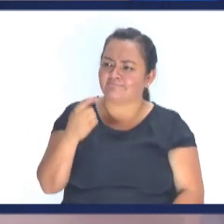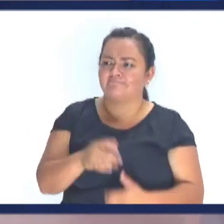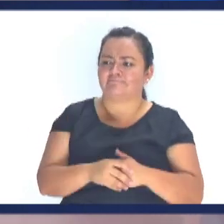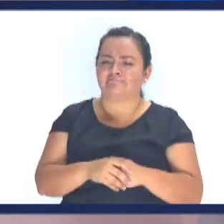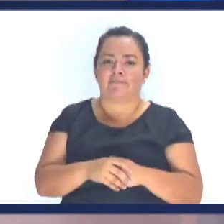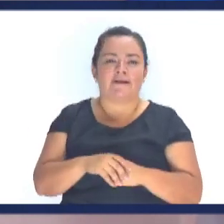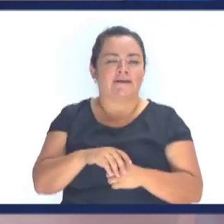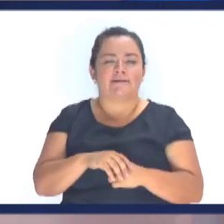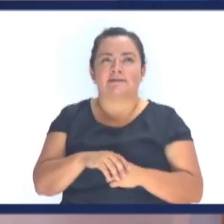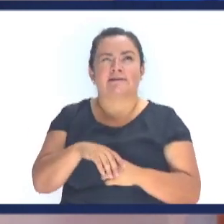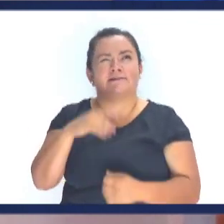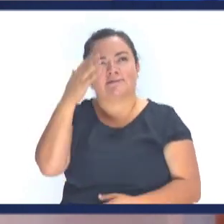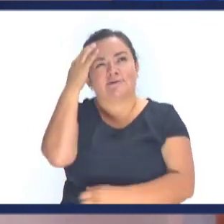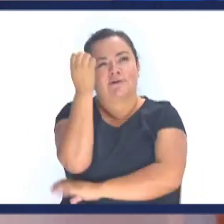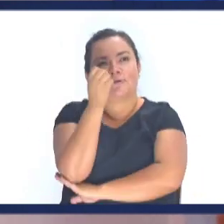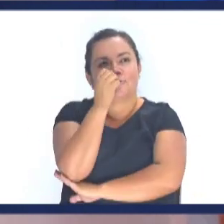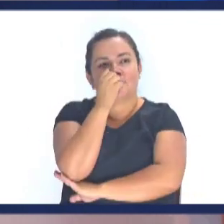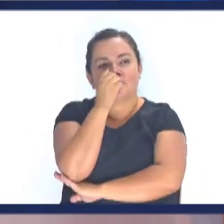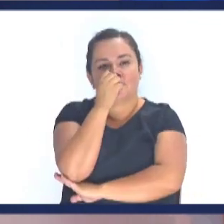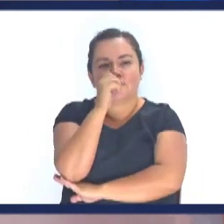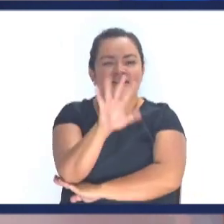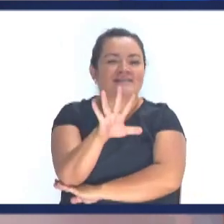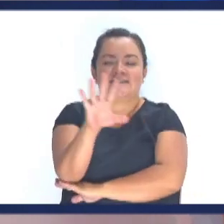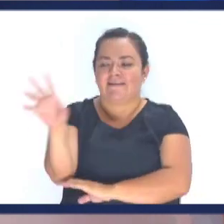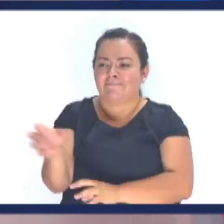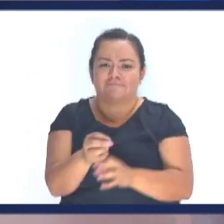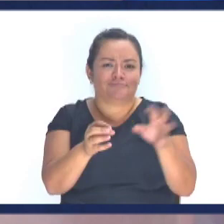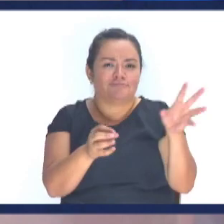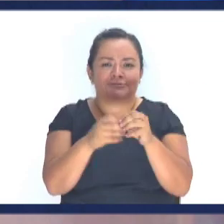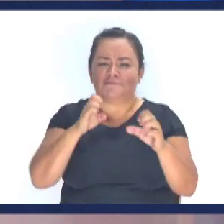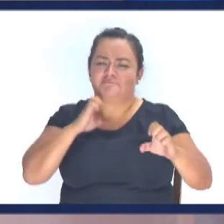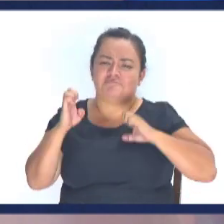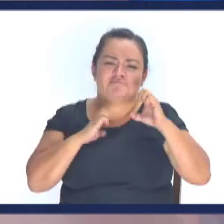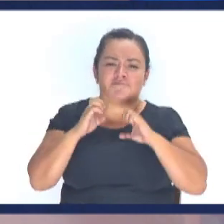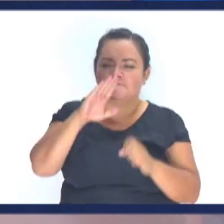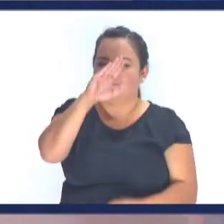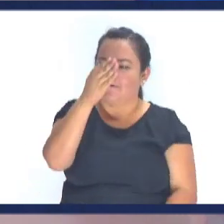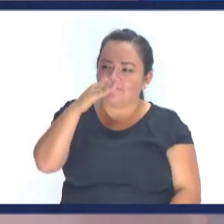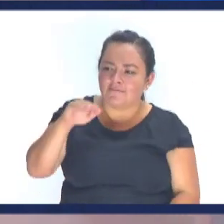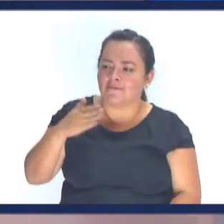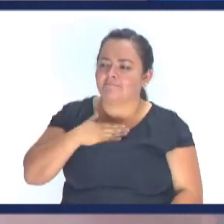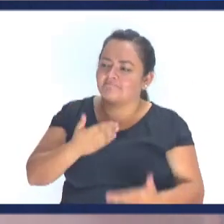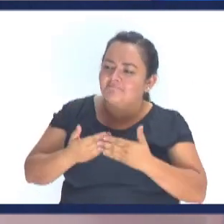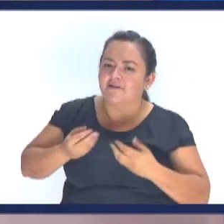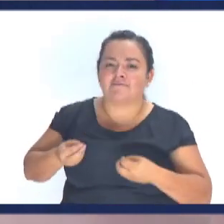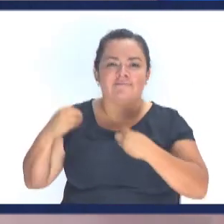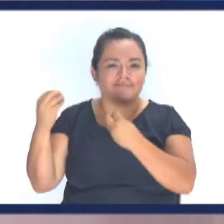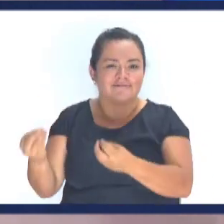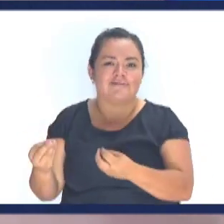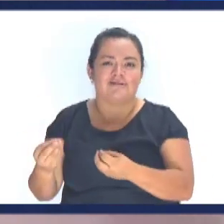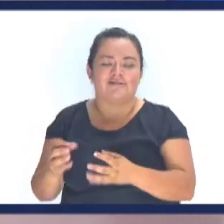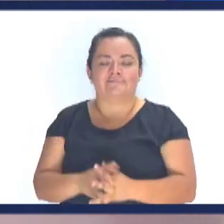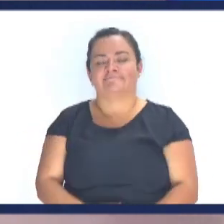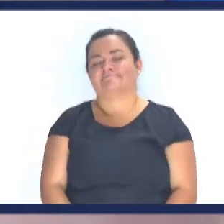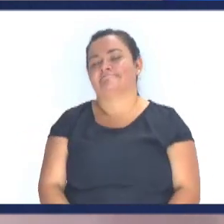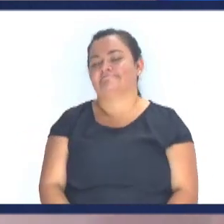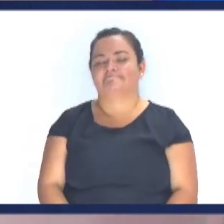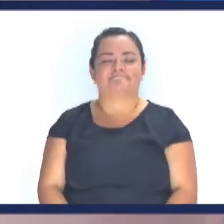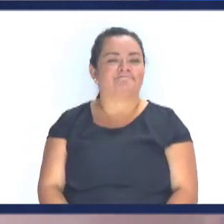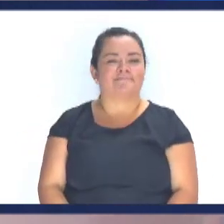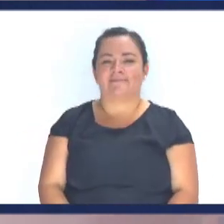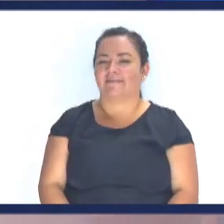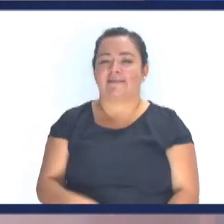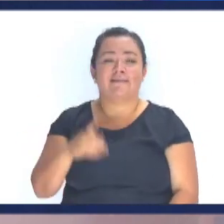Traído hermano Que ese carro Creo que lo armaron Como de 5 carros Pero yo estoy emocionado Que este es el pick up Que le voy a dar a mi hijo Y yo emocionado El mono